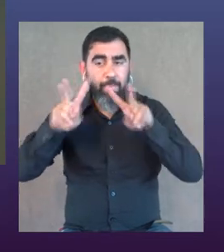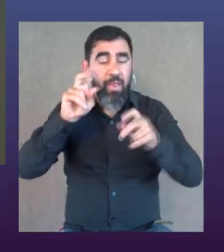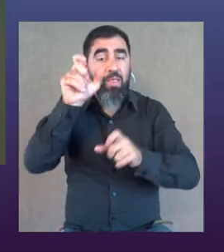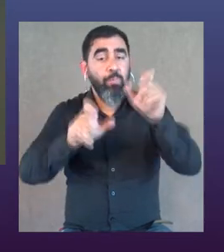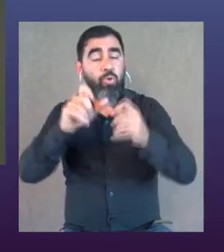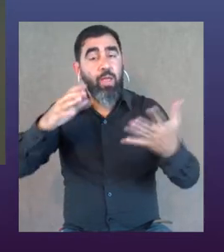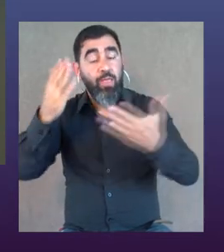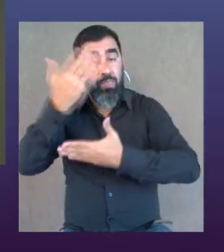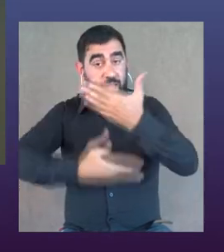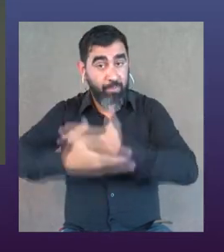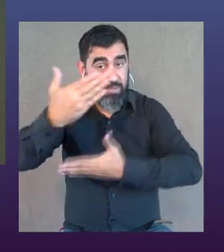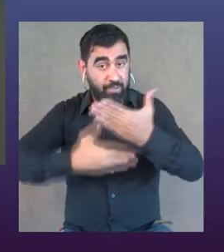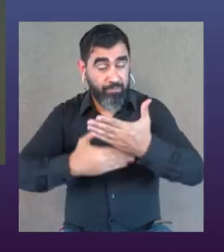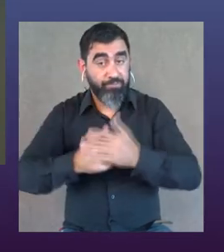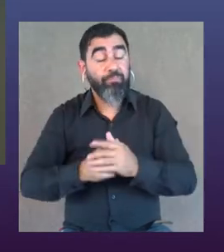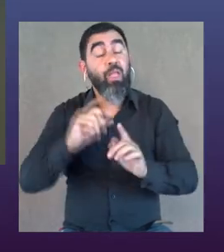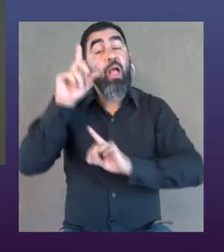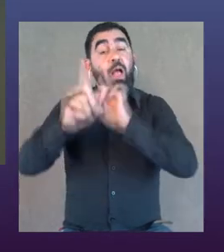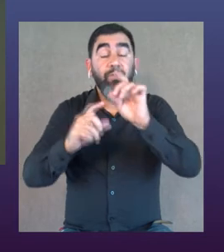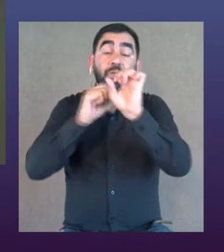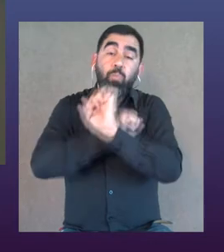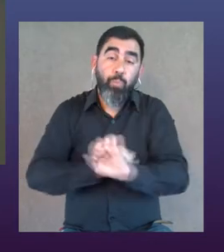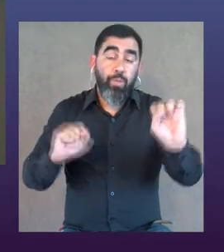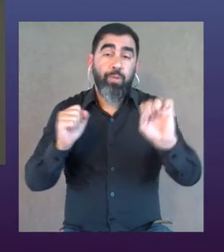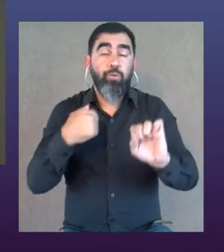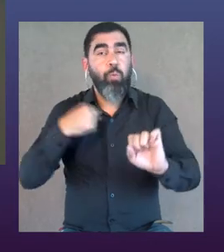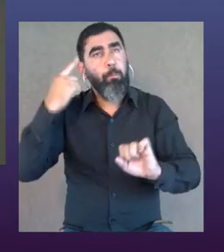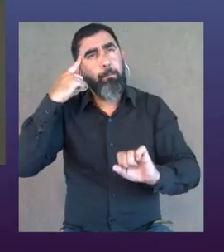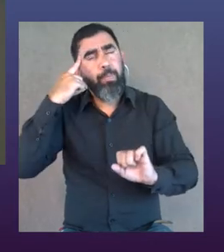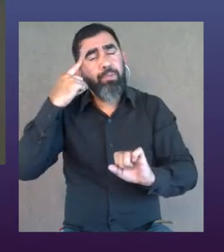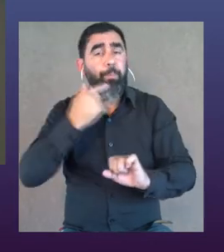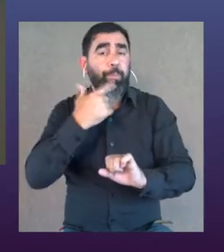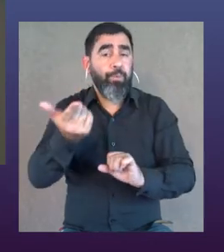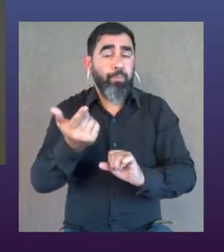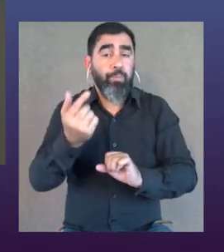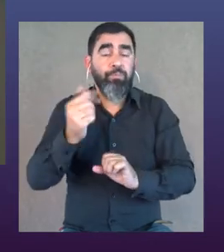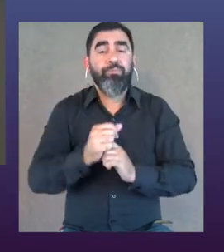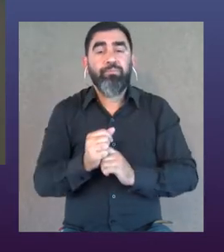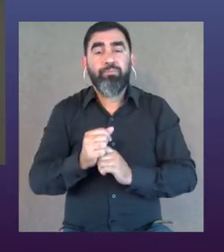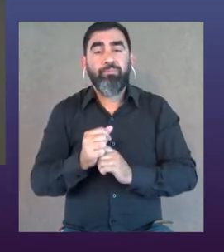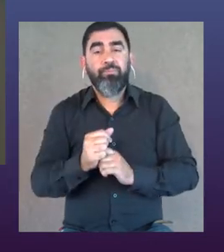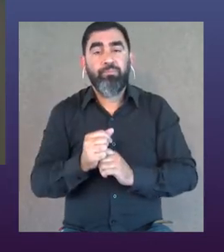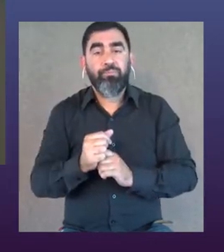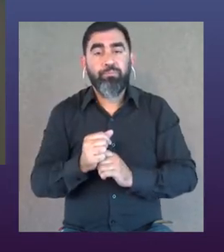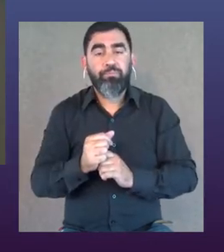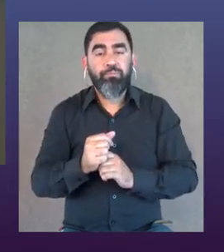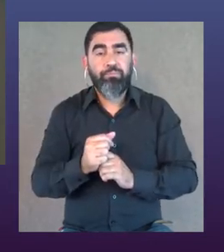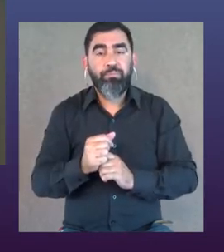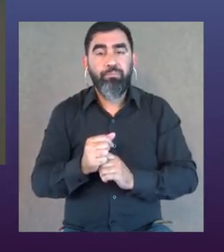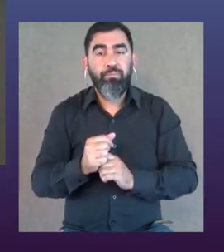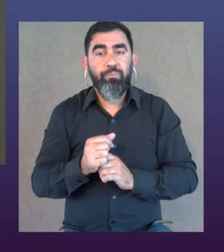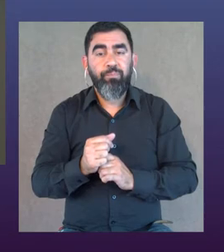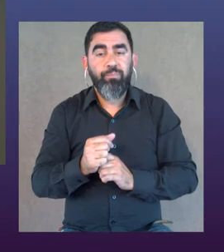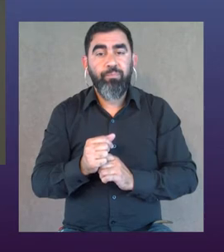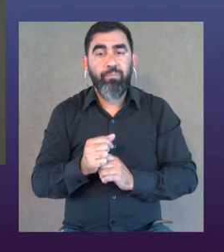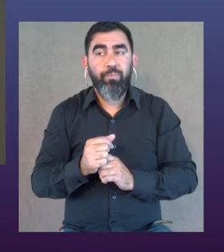diversidad de las miradas de las personas con discapacidad. Y a veces puede ser algo, yo pensaba la otra vez, o sea, capaz que un